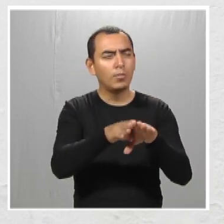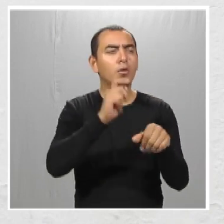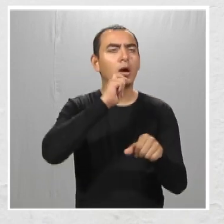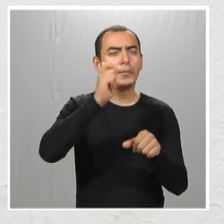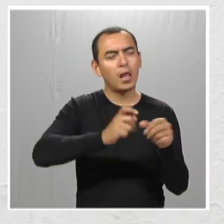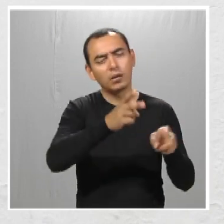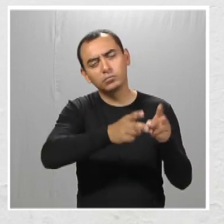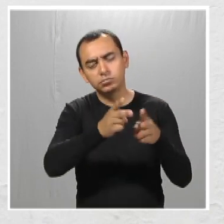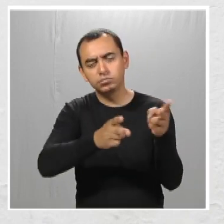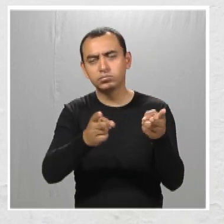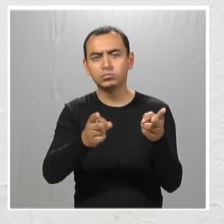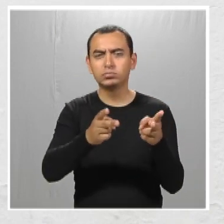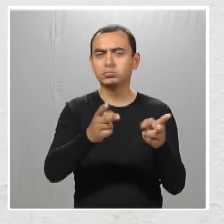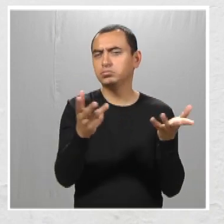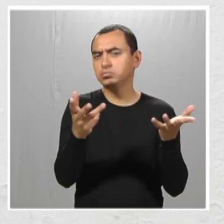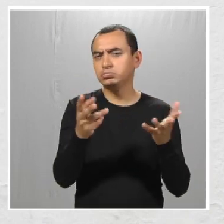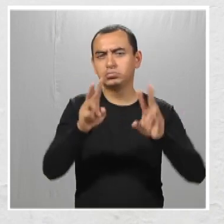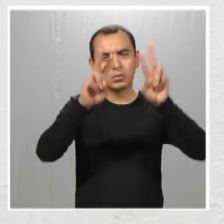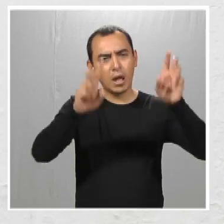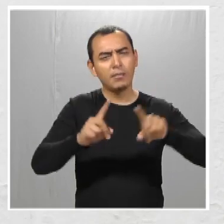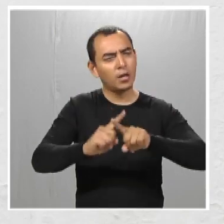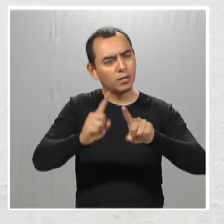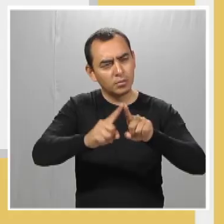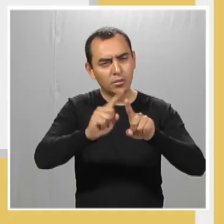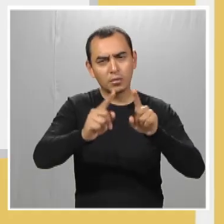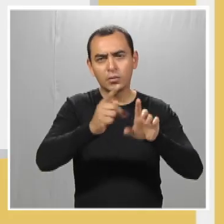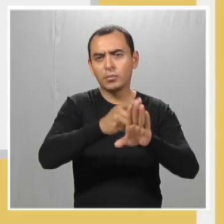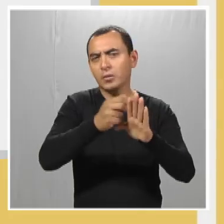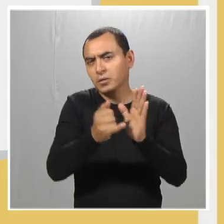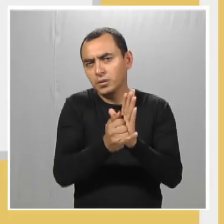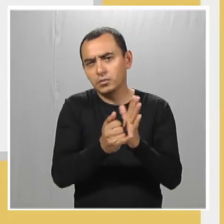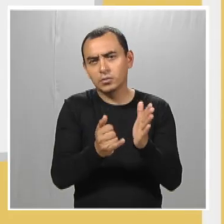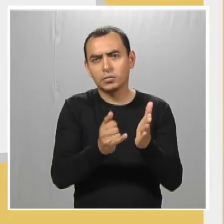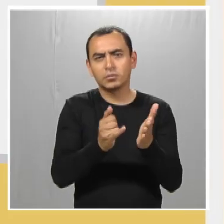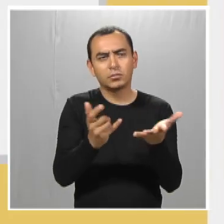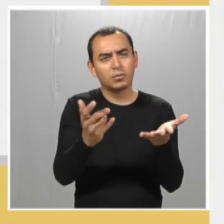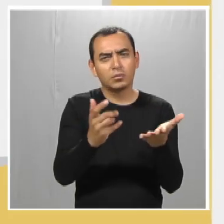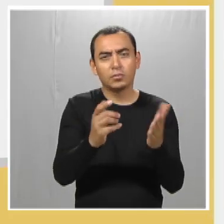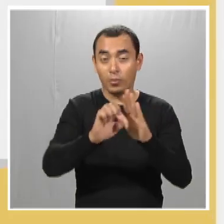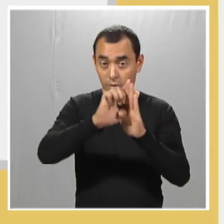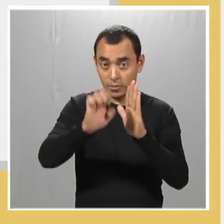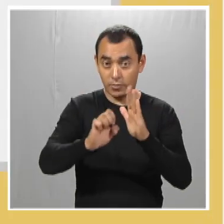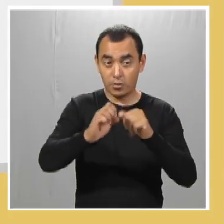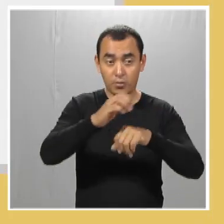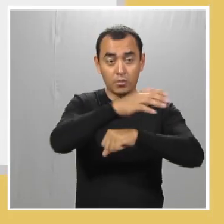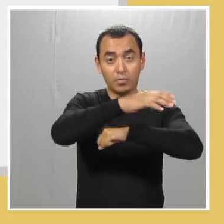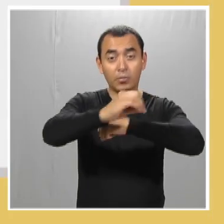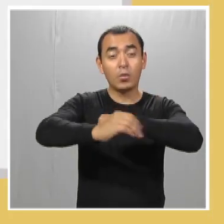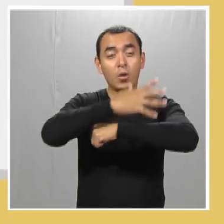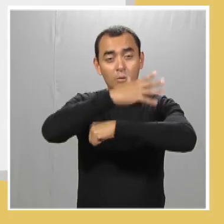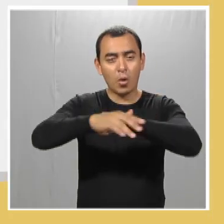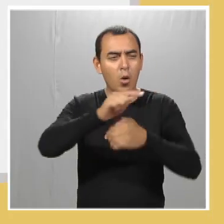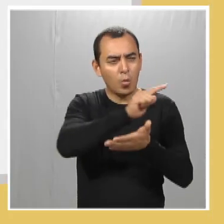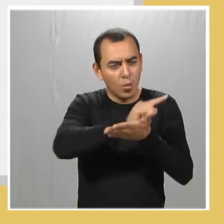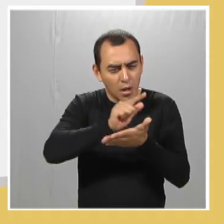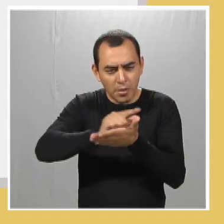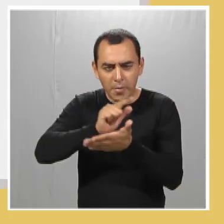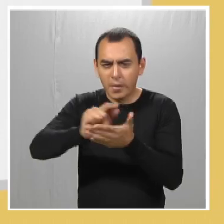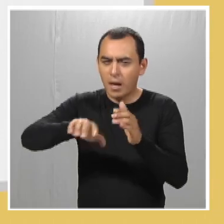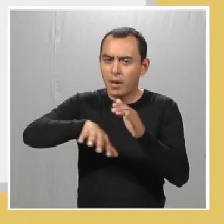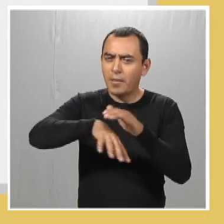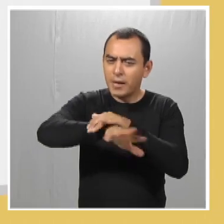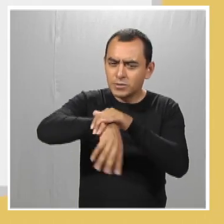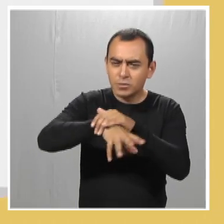de nuestra amistad. Y también platicamos del proyecto que tenemos. Limpieza de playas, pero,